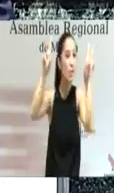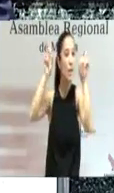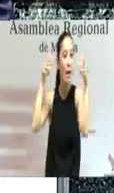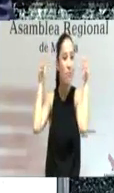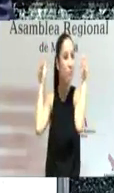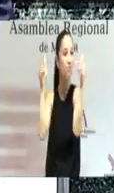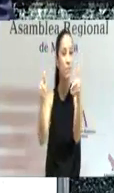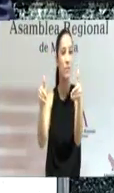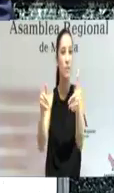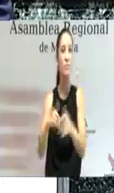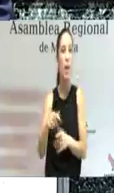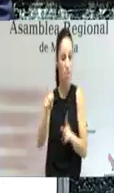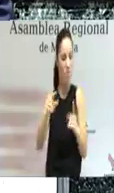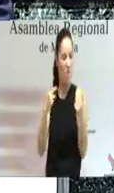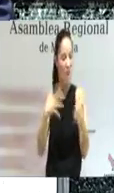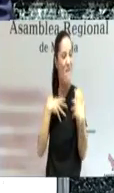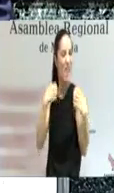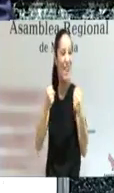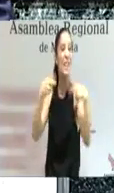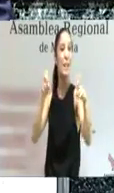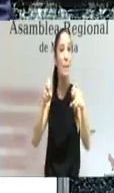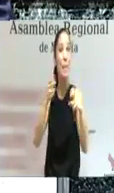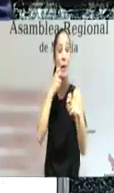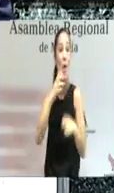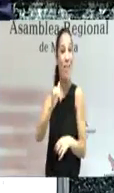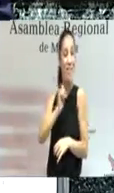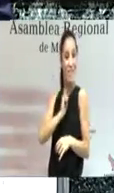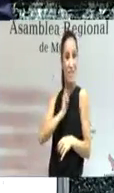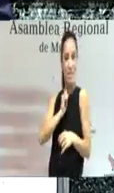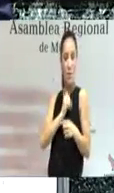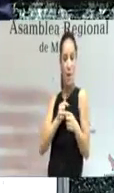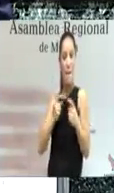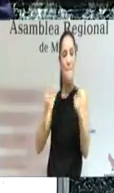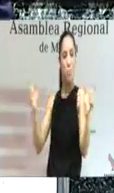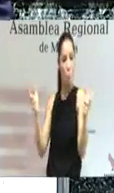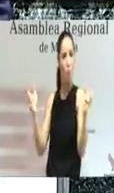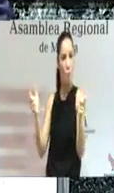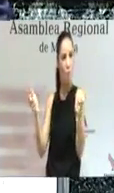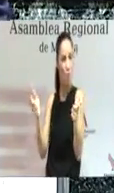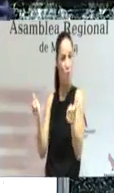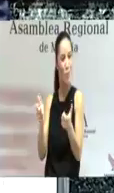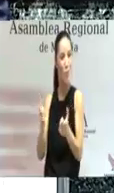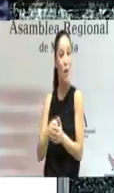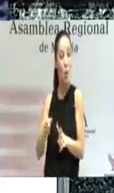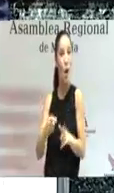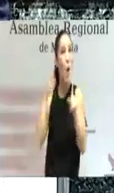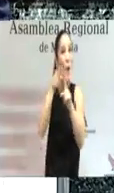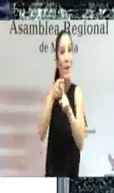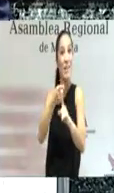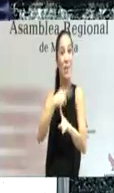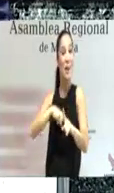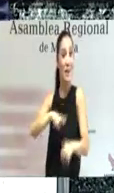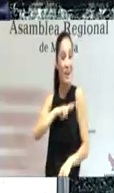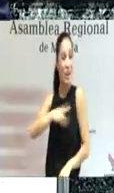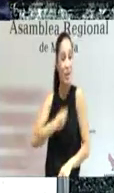de una forma valiente la reestructuración de la deuda con el consiguiente ahorro de interés mejorar nuestra región nuestra